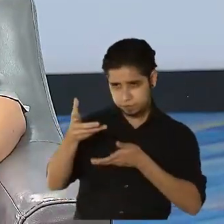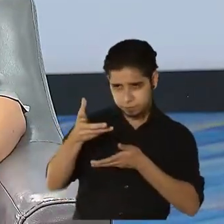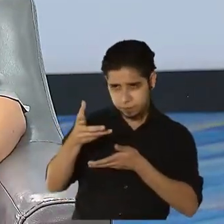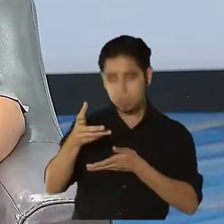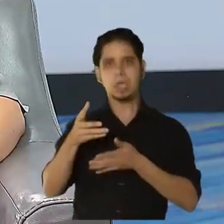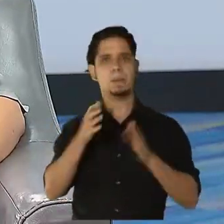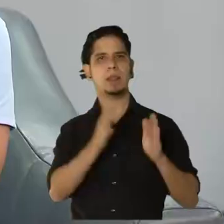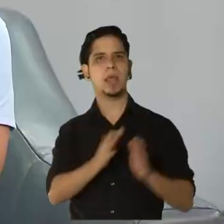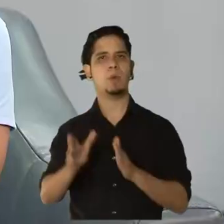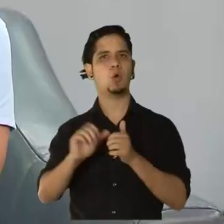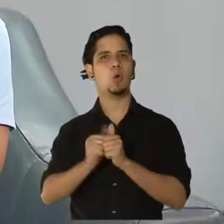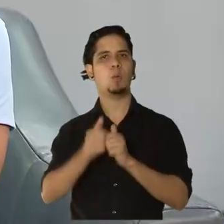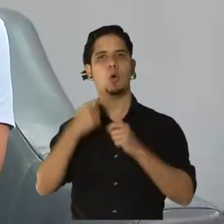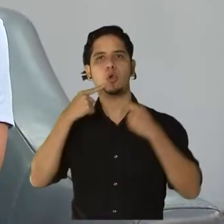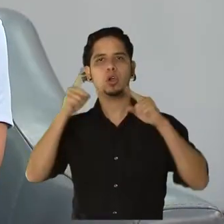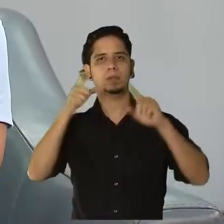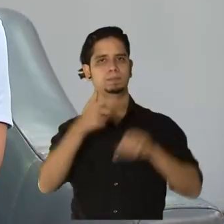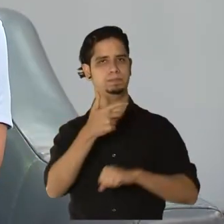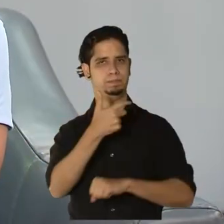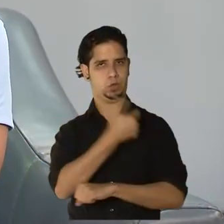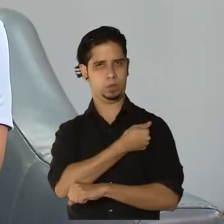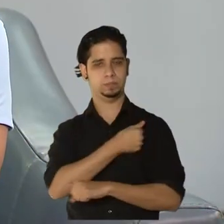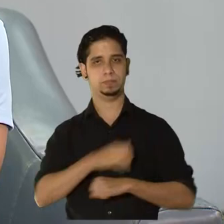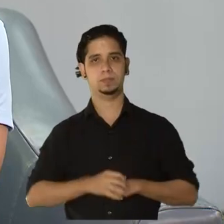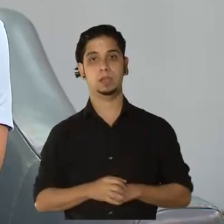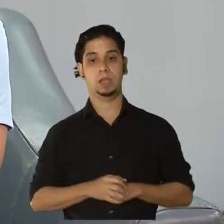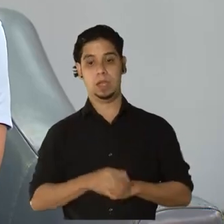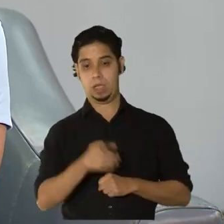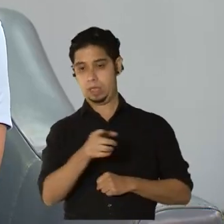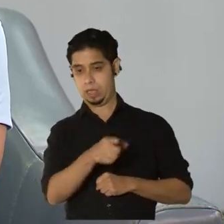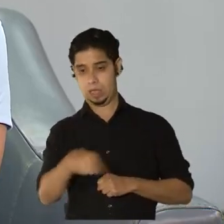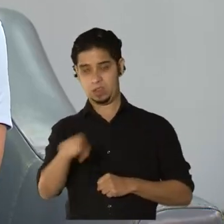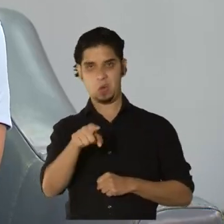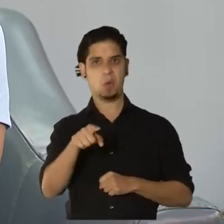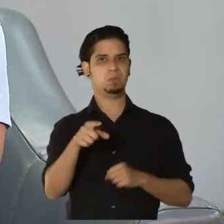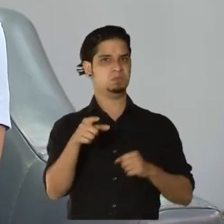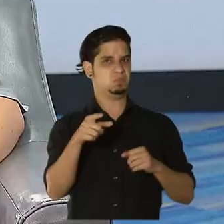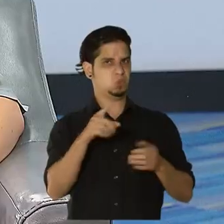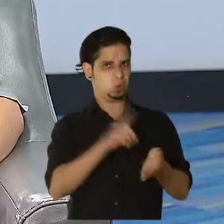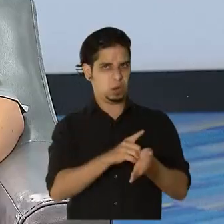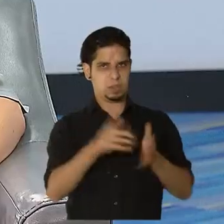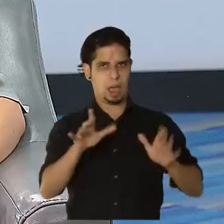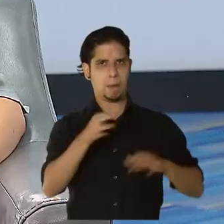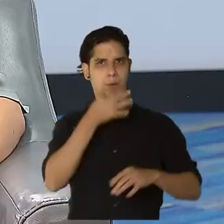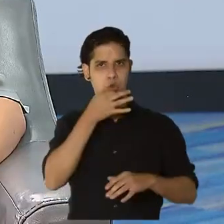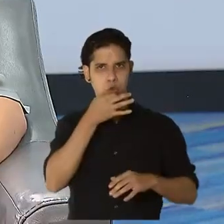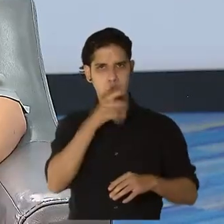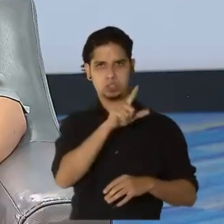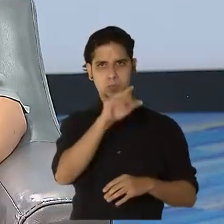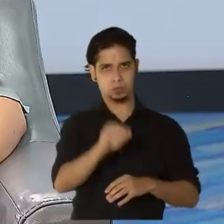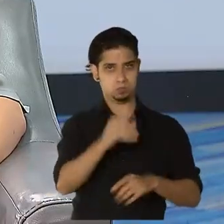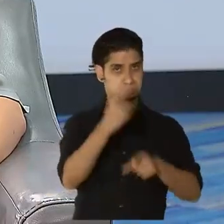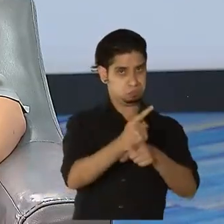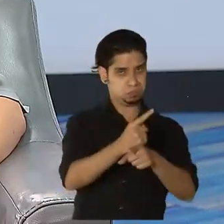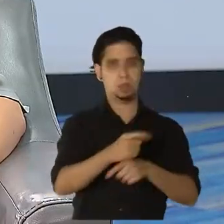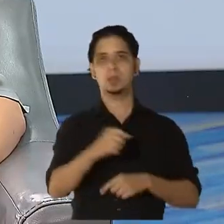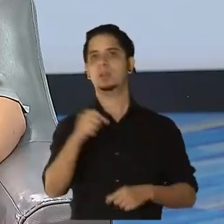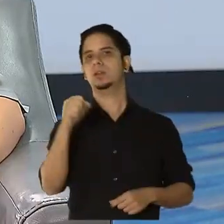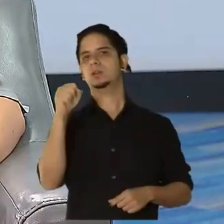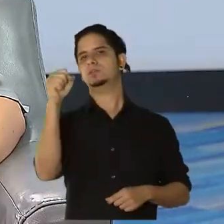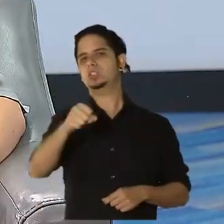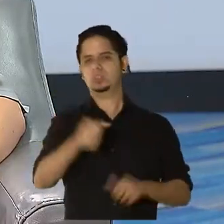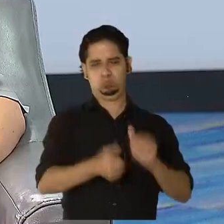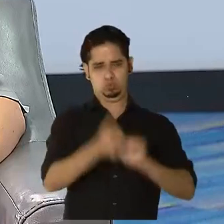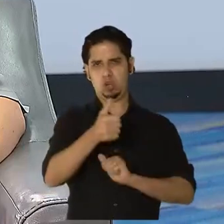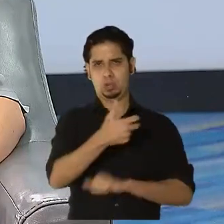vacunar. O sea, que ese proceso de esos médicos debe estar completado ya pronto. Sí, sí, ya básicamente está completado. Los